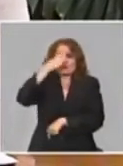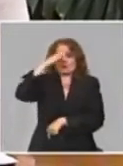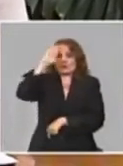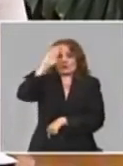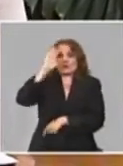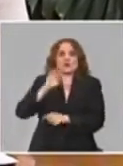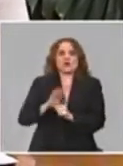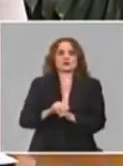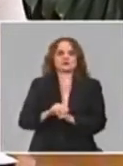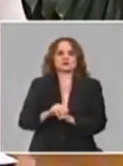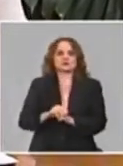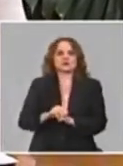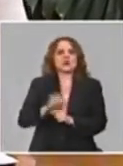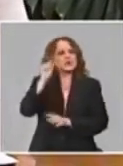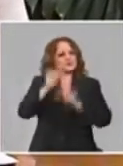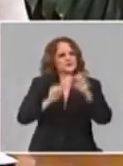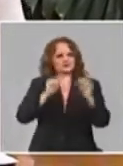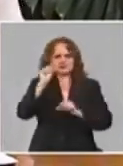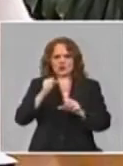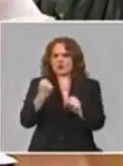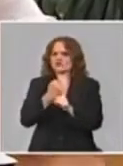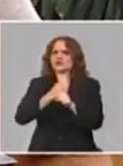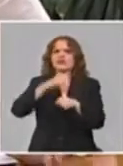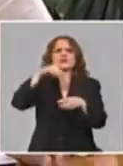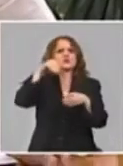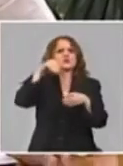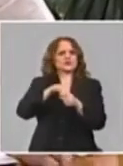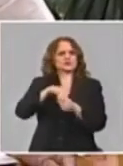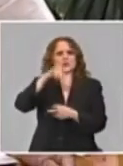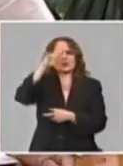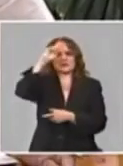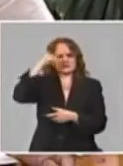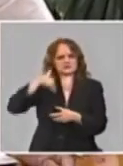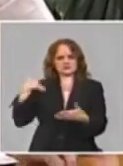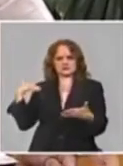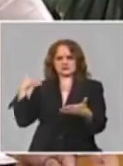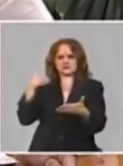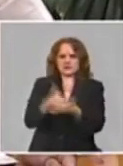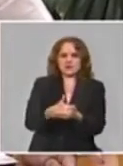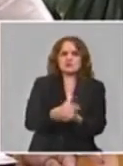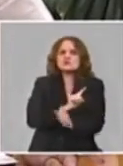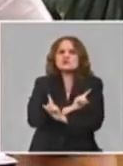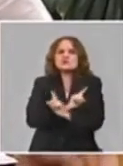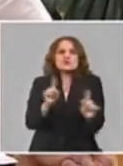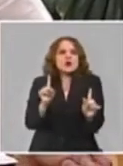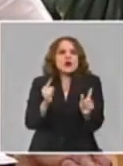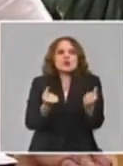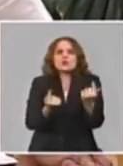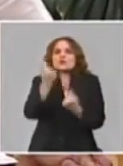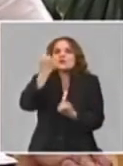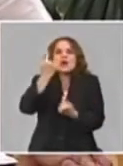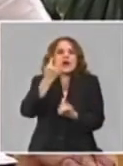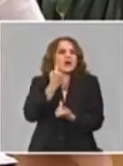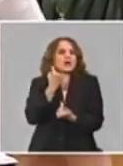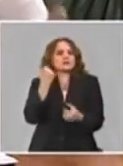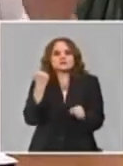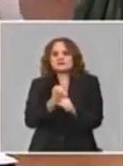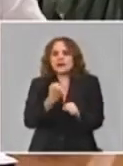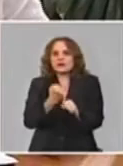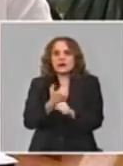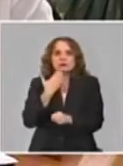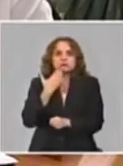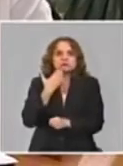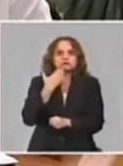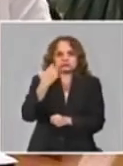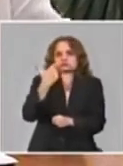en estos caminos nunca habíamos enfrentado un reto tal para tan breve